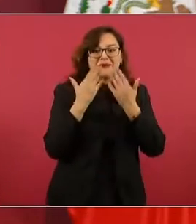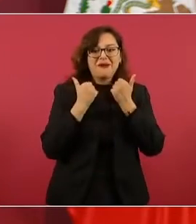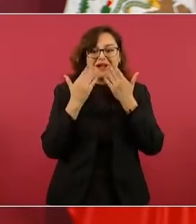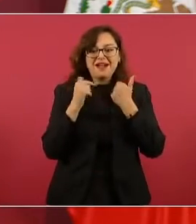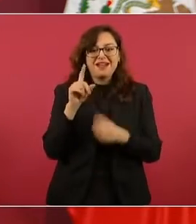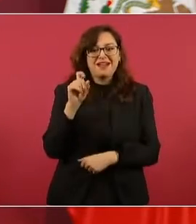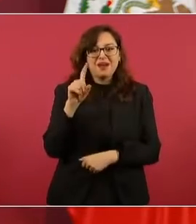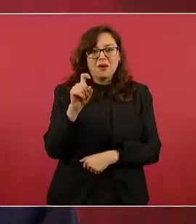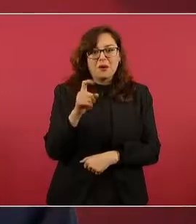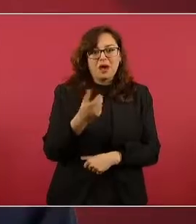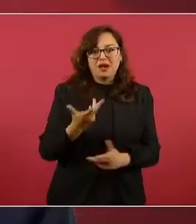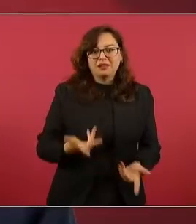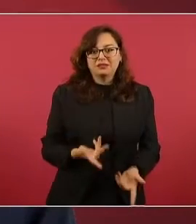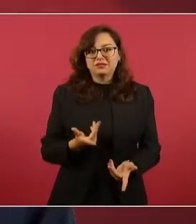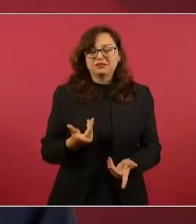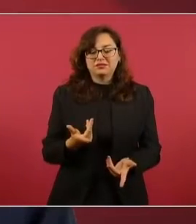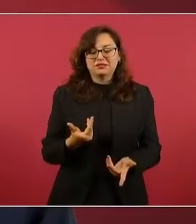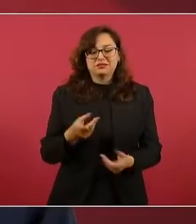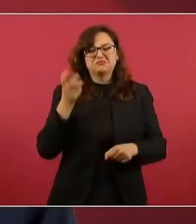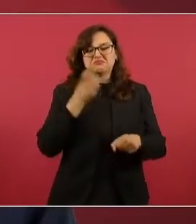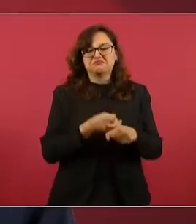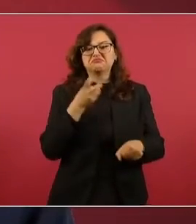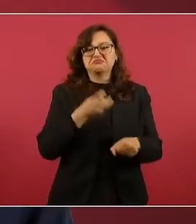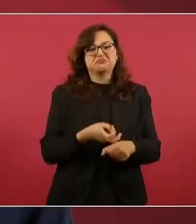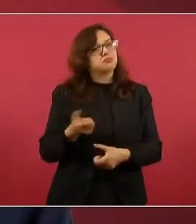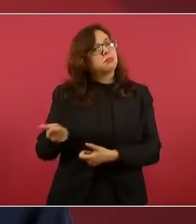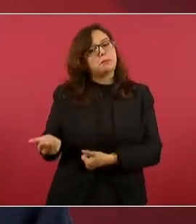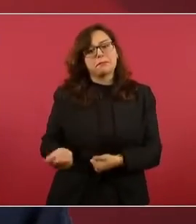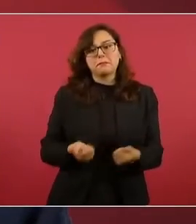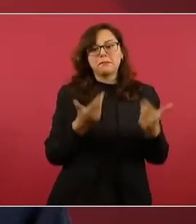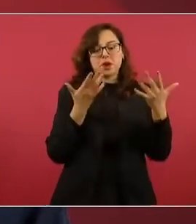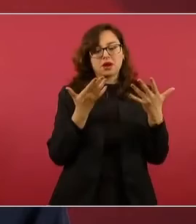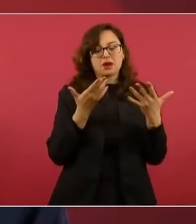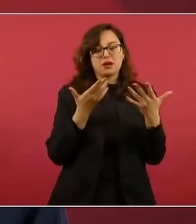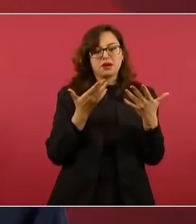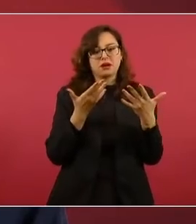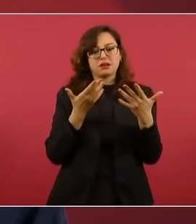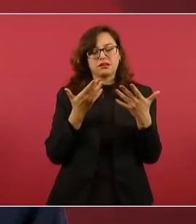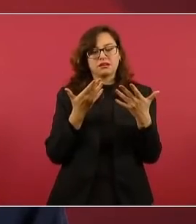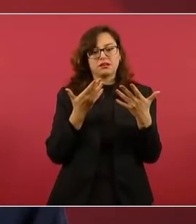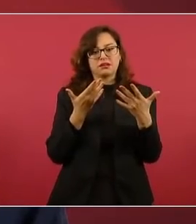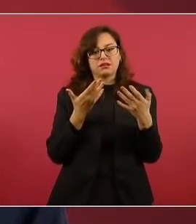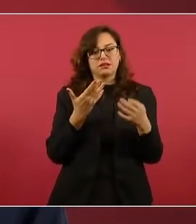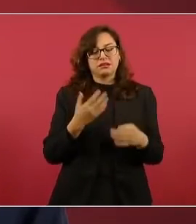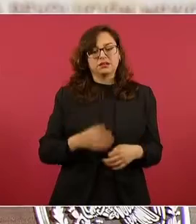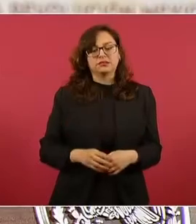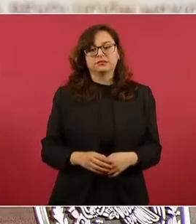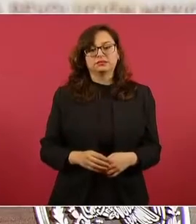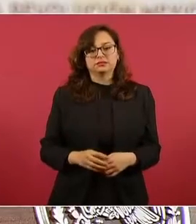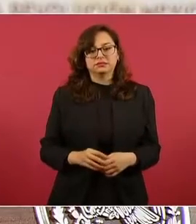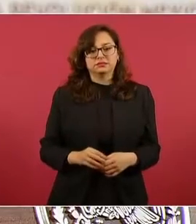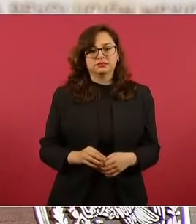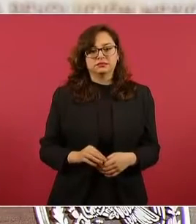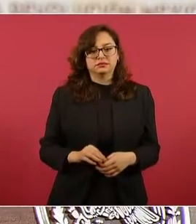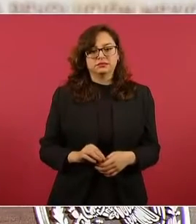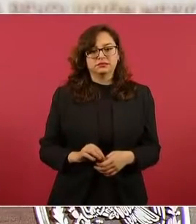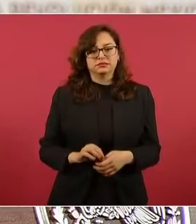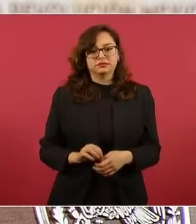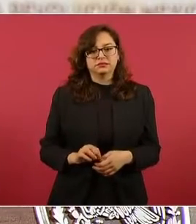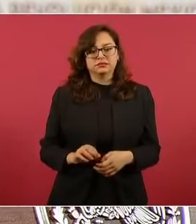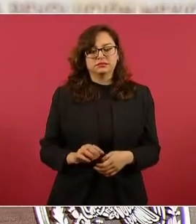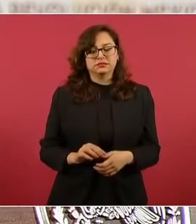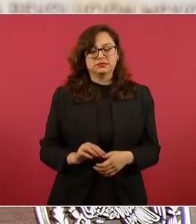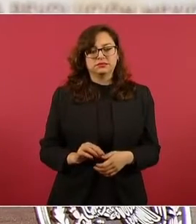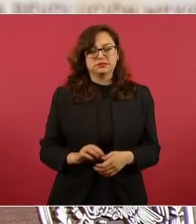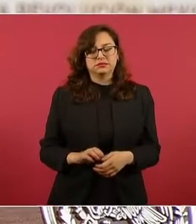agua, que en el